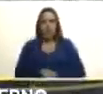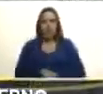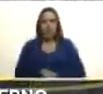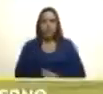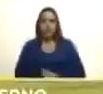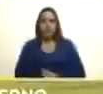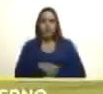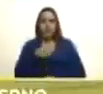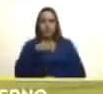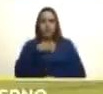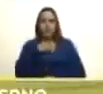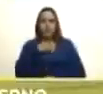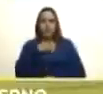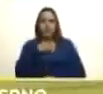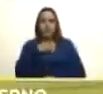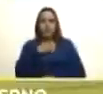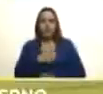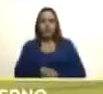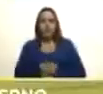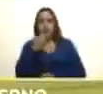es muy bueno tienen que verlo